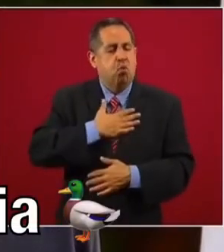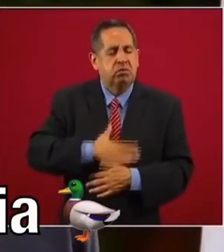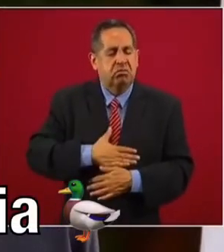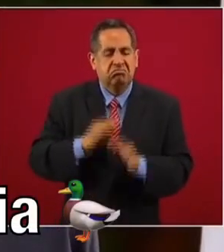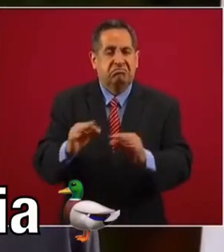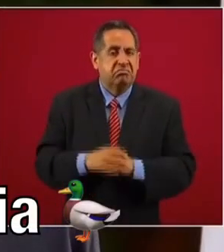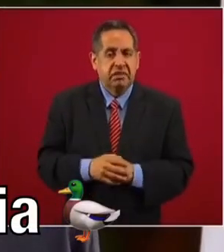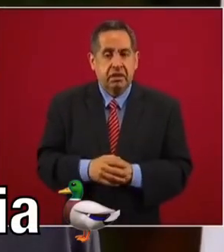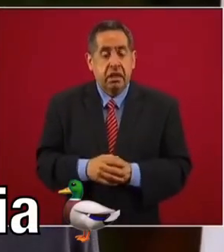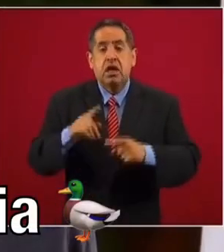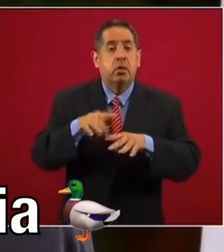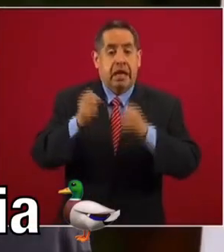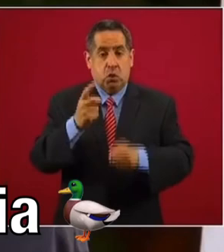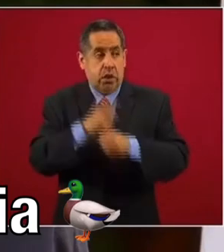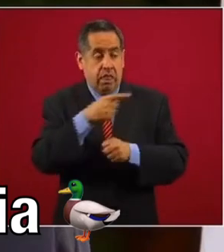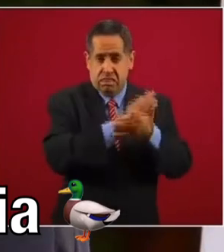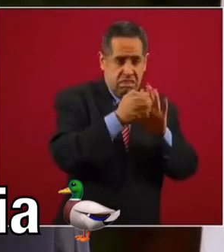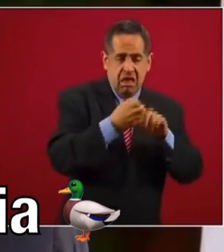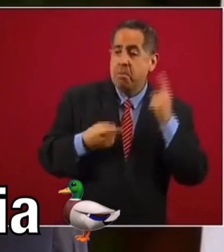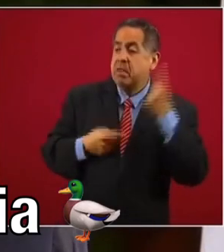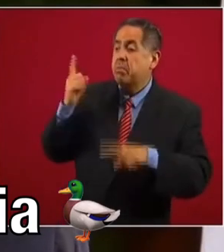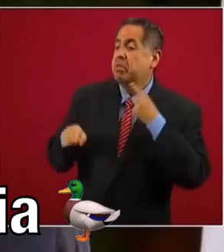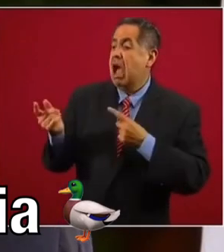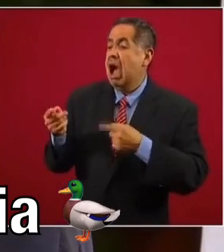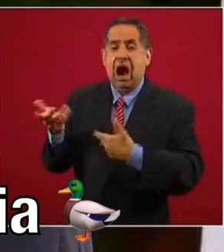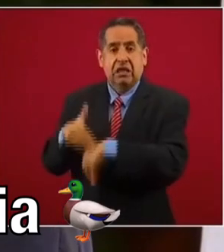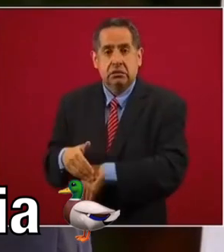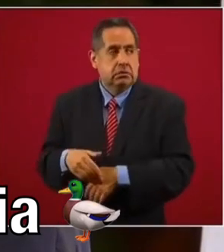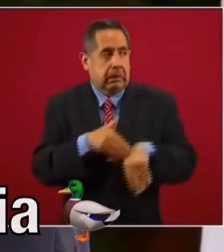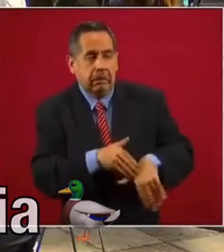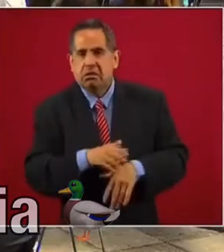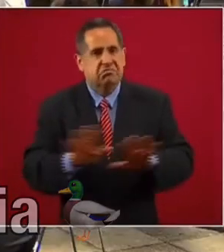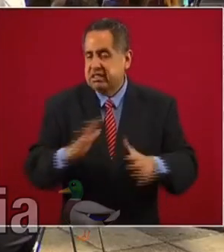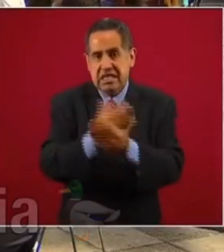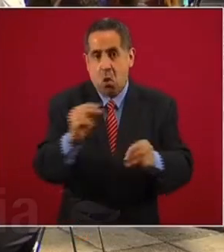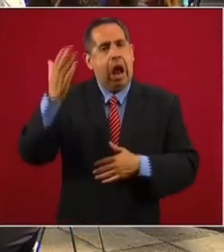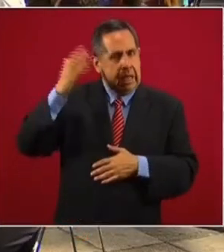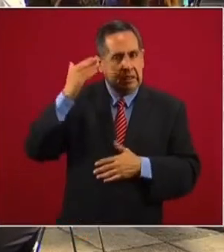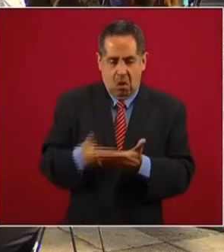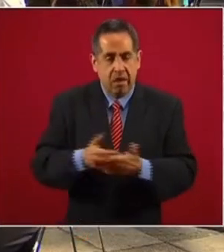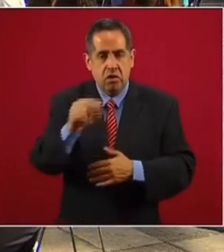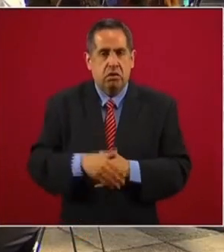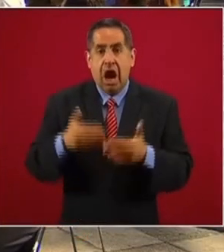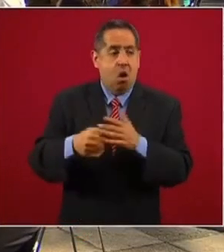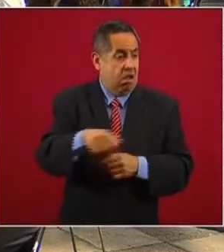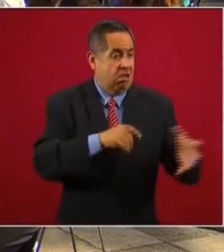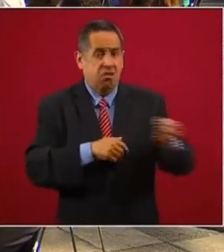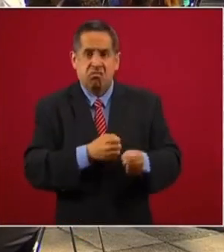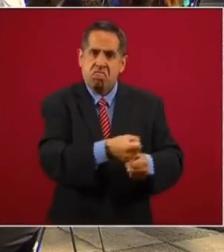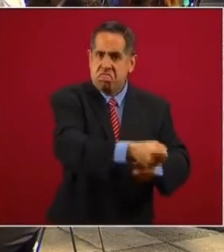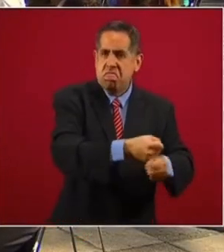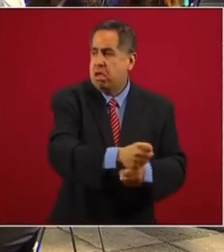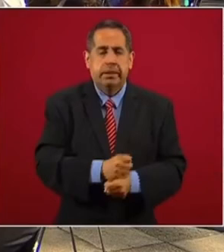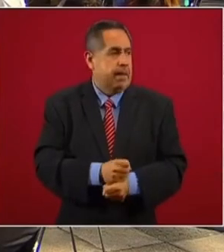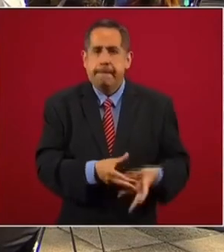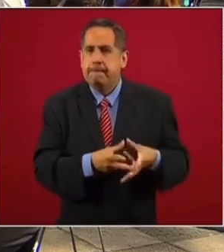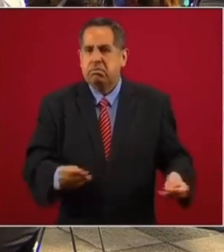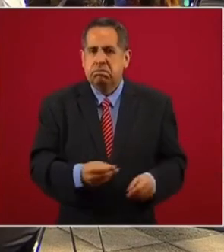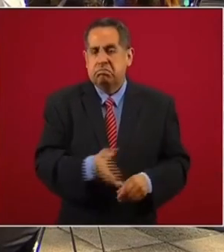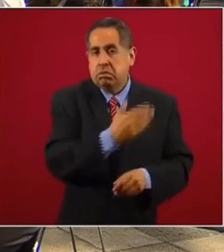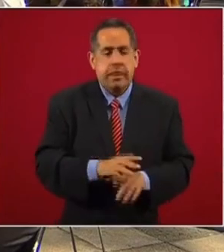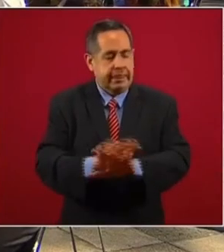seguridad ya no manda la delincuencia organizada como era antes. Ya no hay torturas, desapariciones